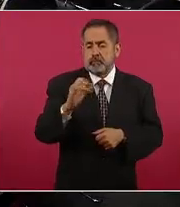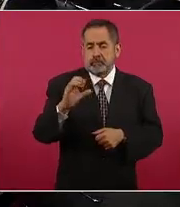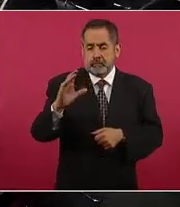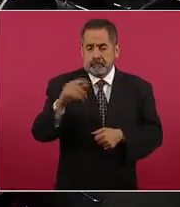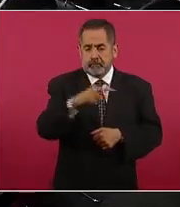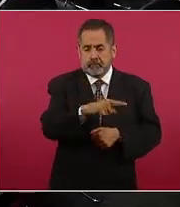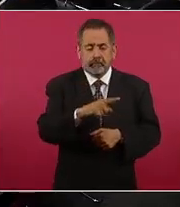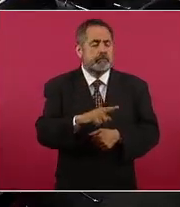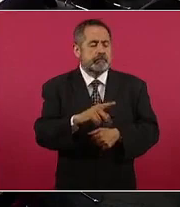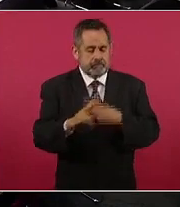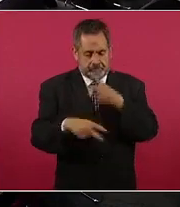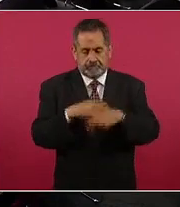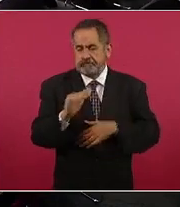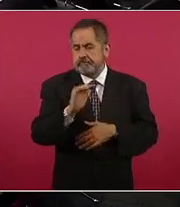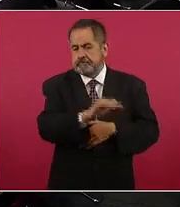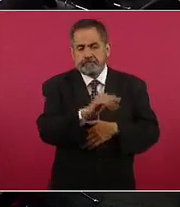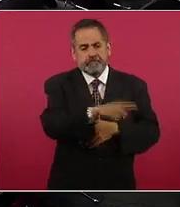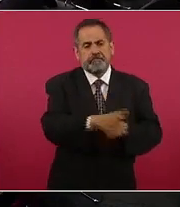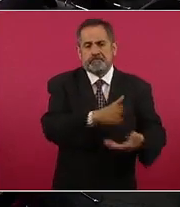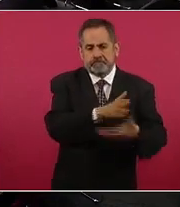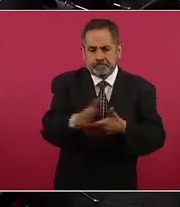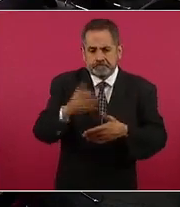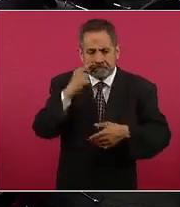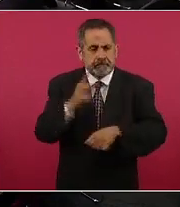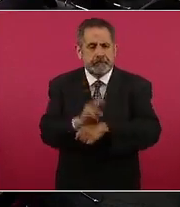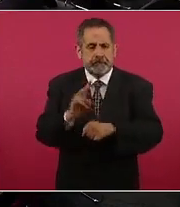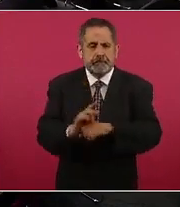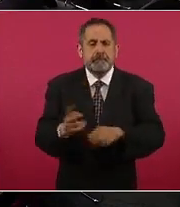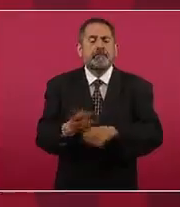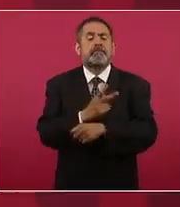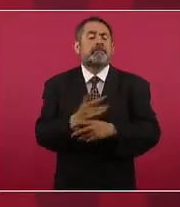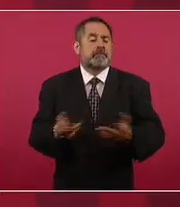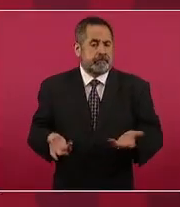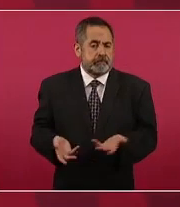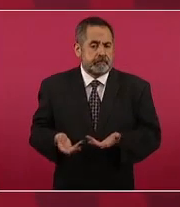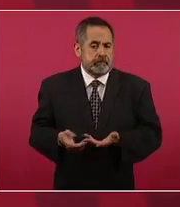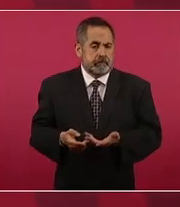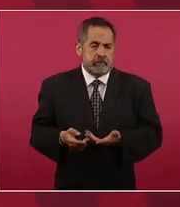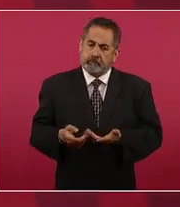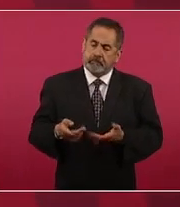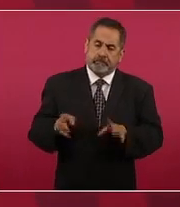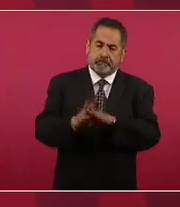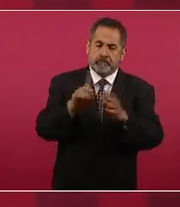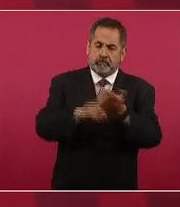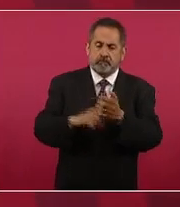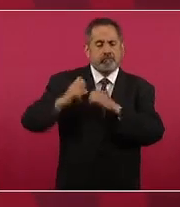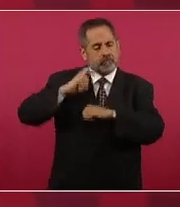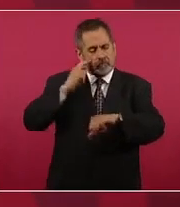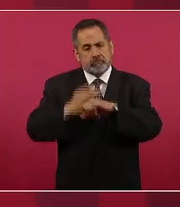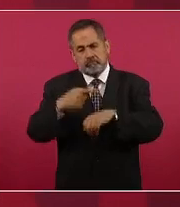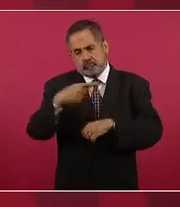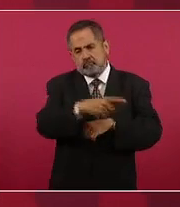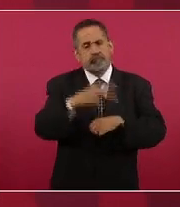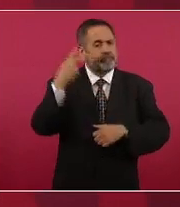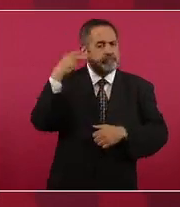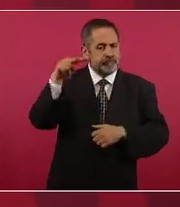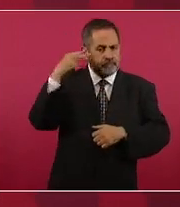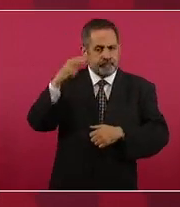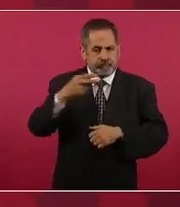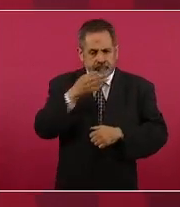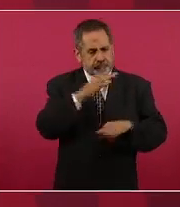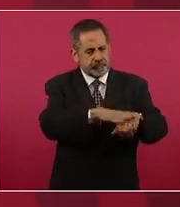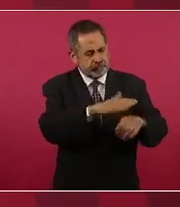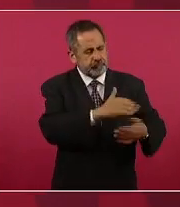porque tiene que ver con la soberanía del Estado de Veracruz, que nos